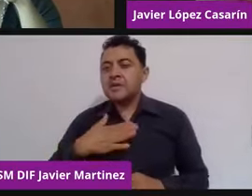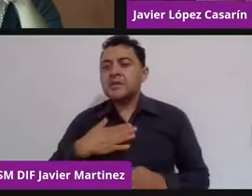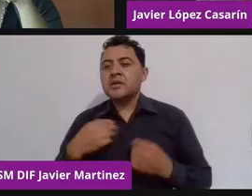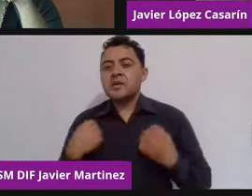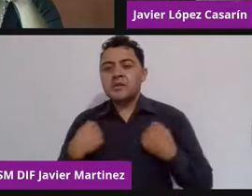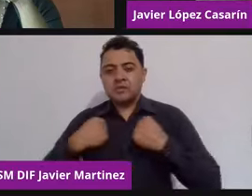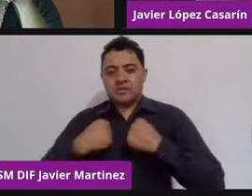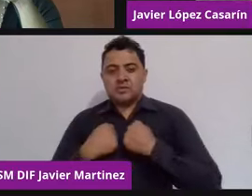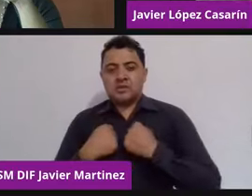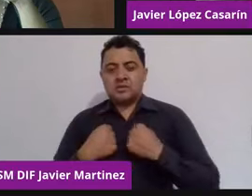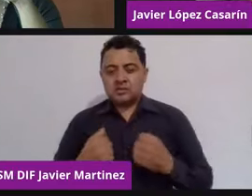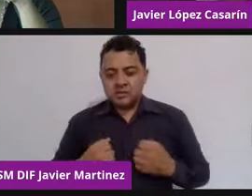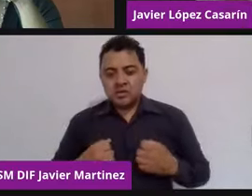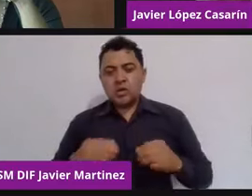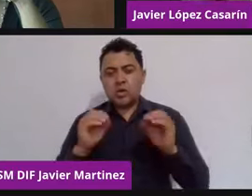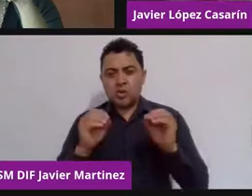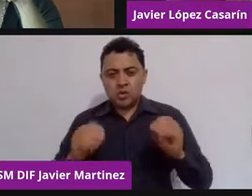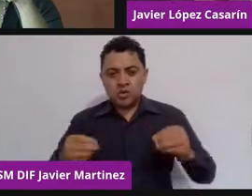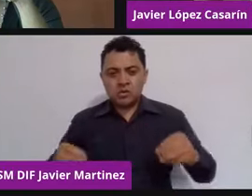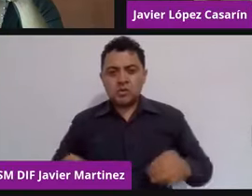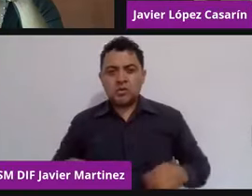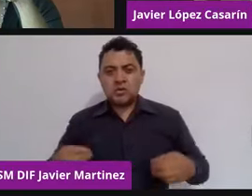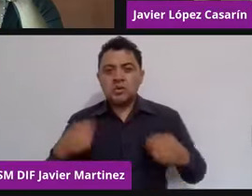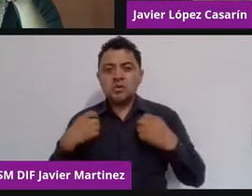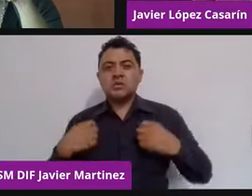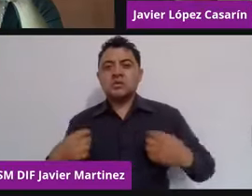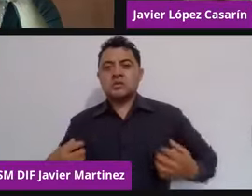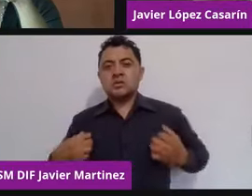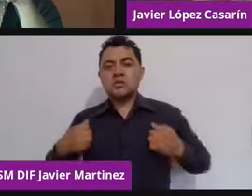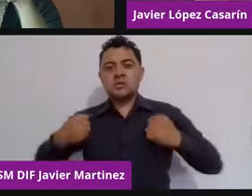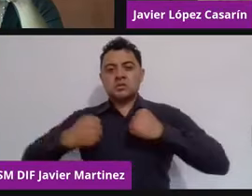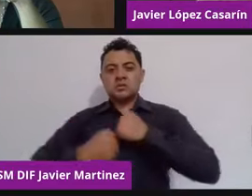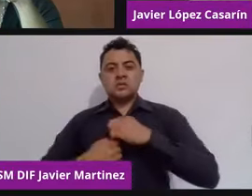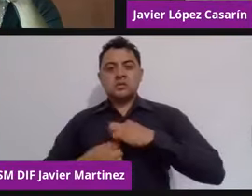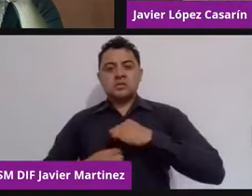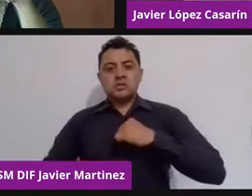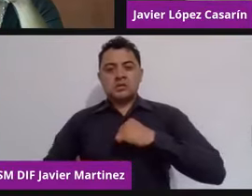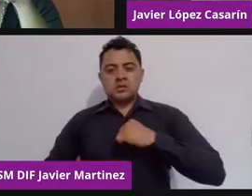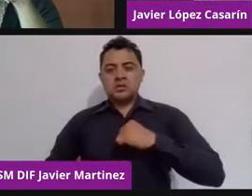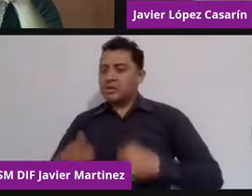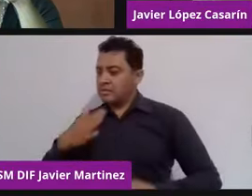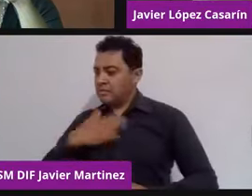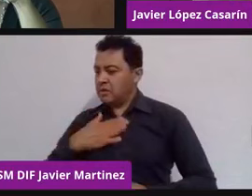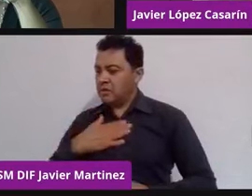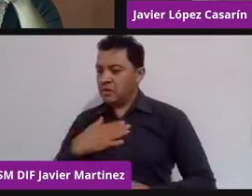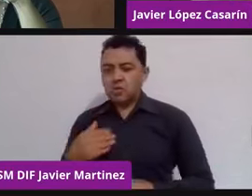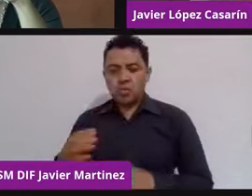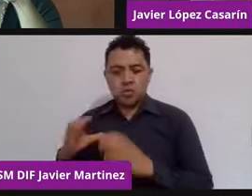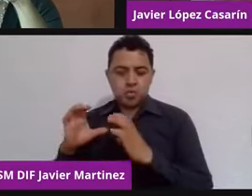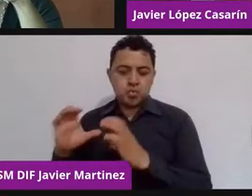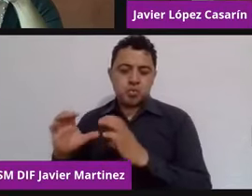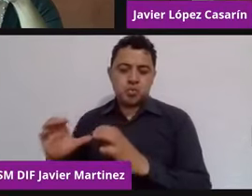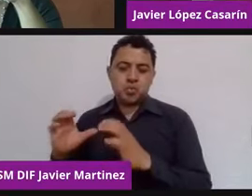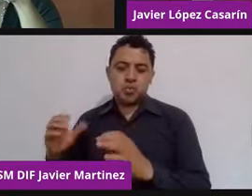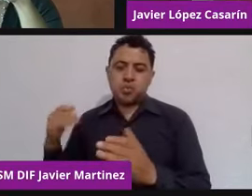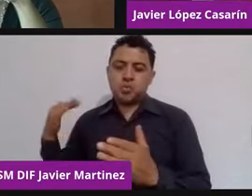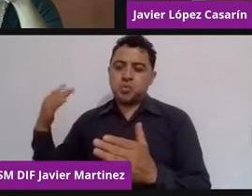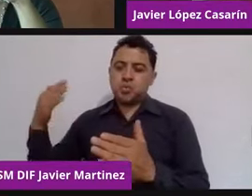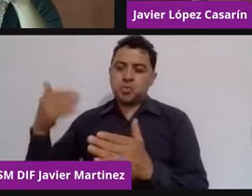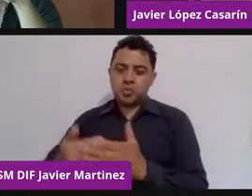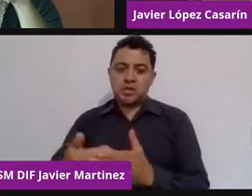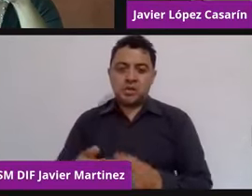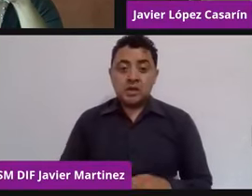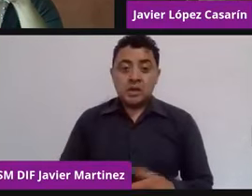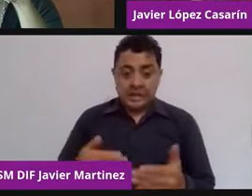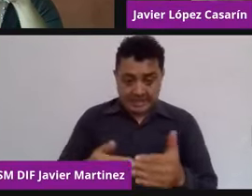y eso es una contaminación de agua, de textil brutal. Cuando empieza a haber esa reflexión de no es la moda, sino